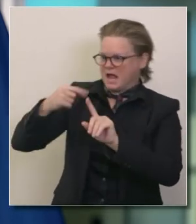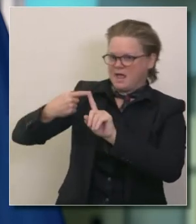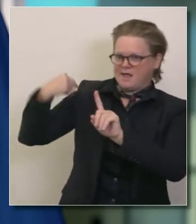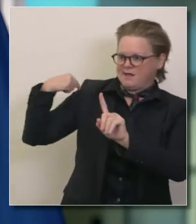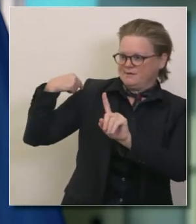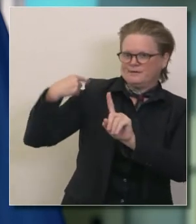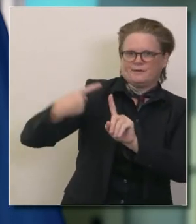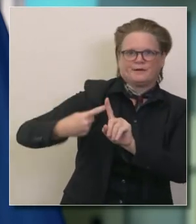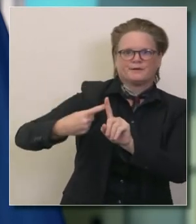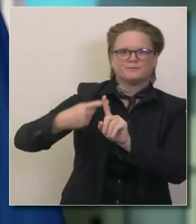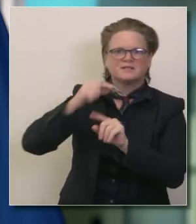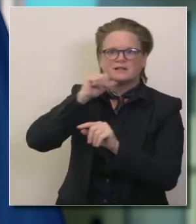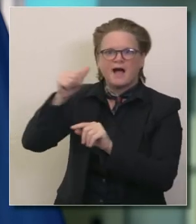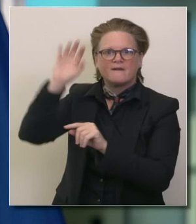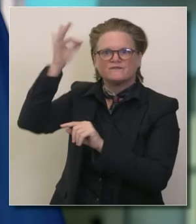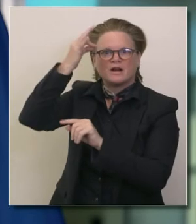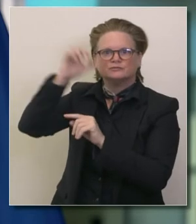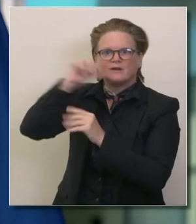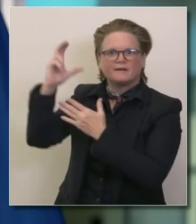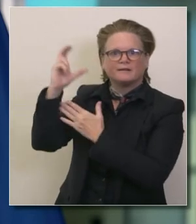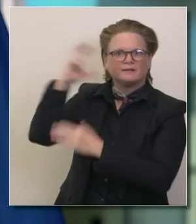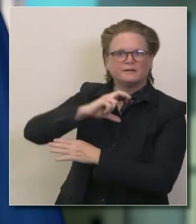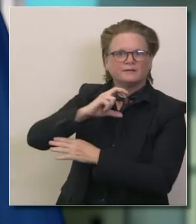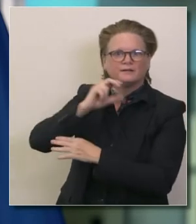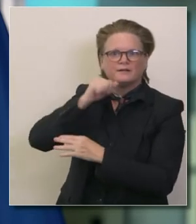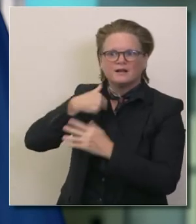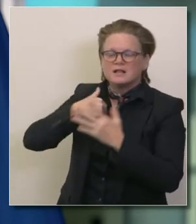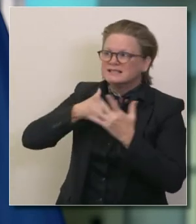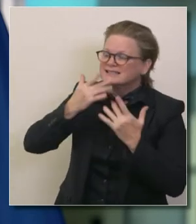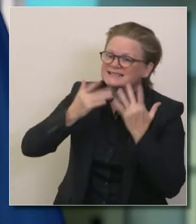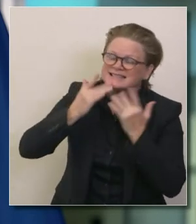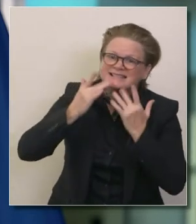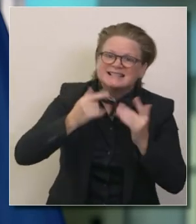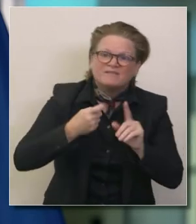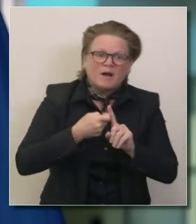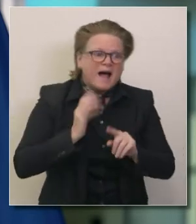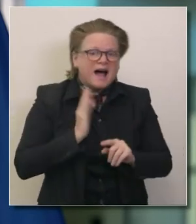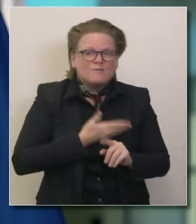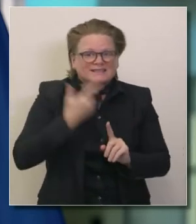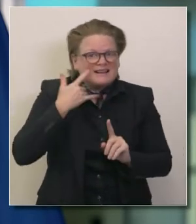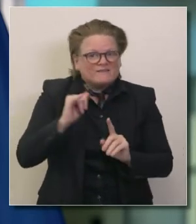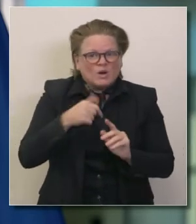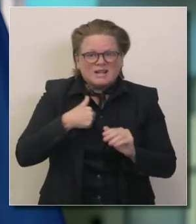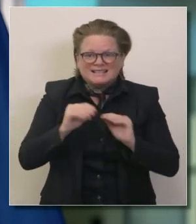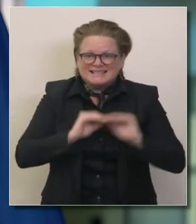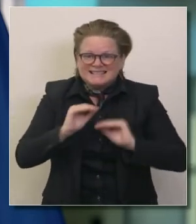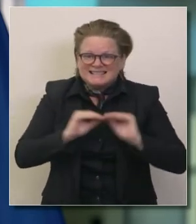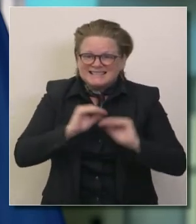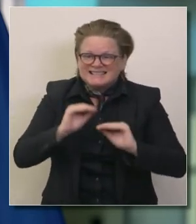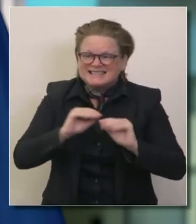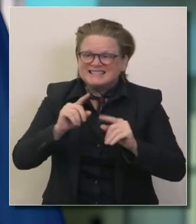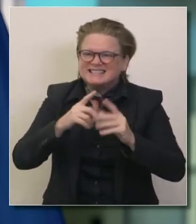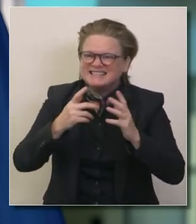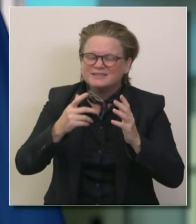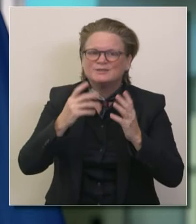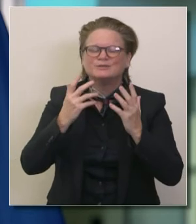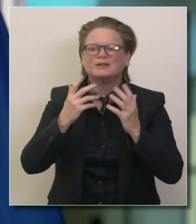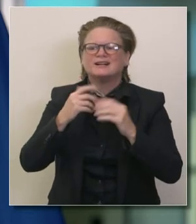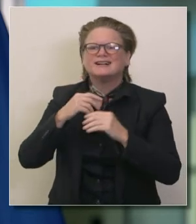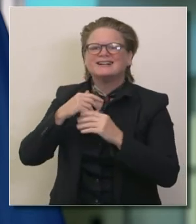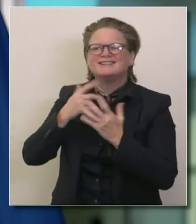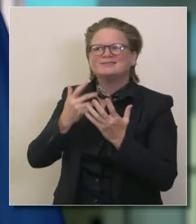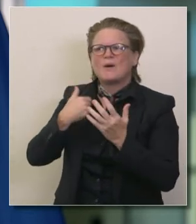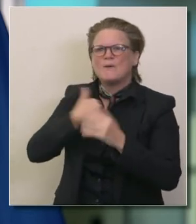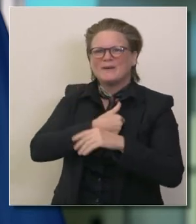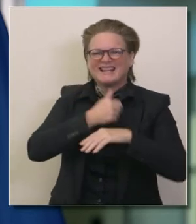su labor para proporcionar apoyo adicional en la escala necesaria actualmente extendiendo el programa de equipos de